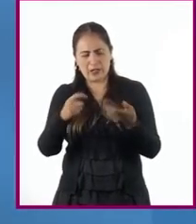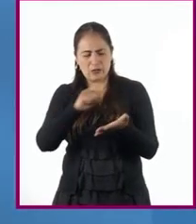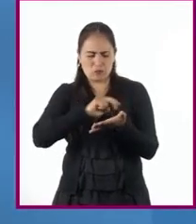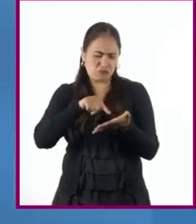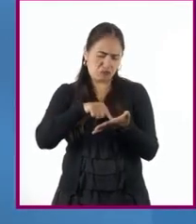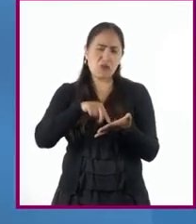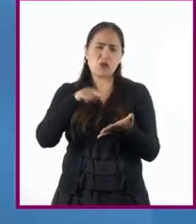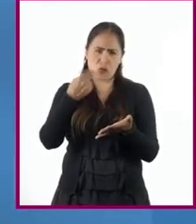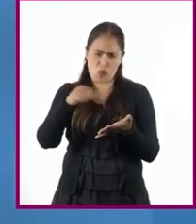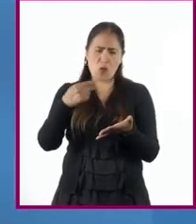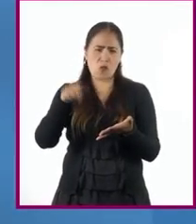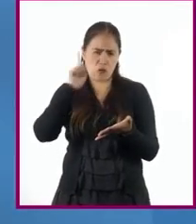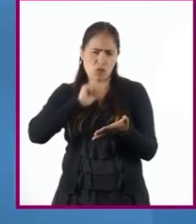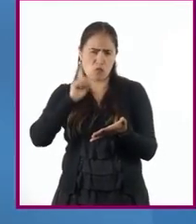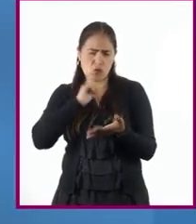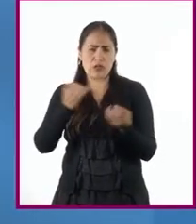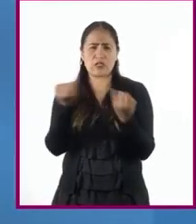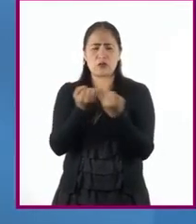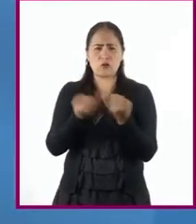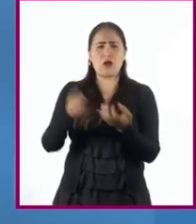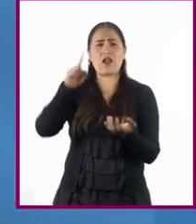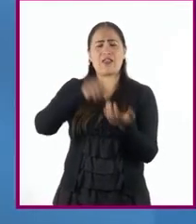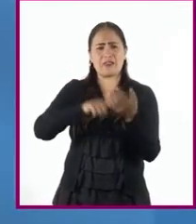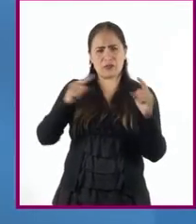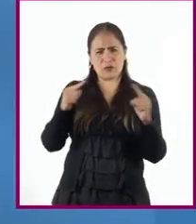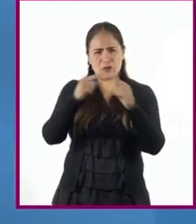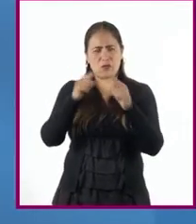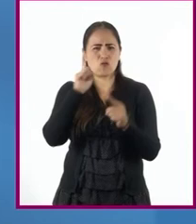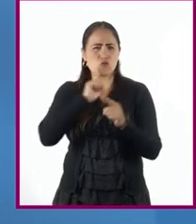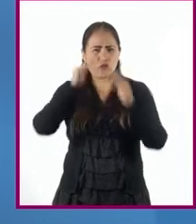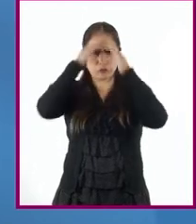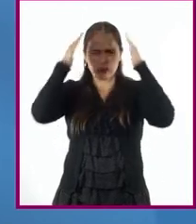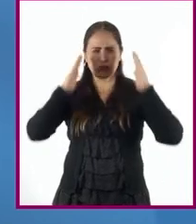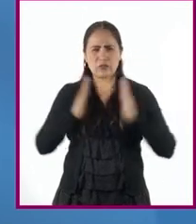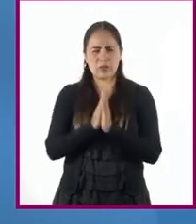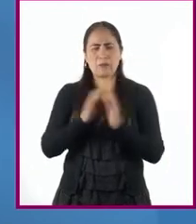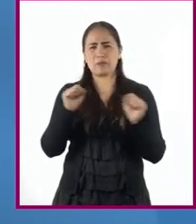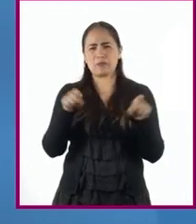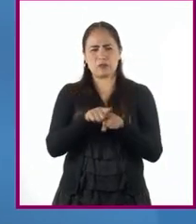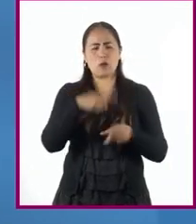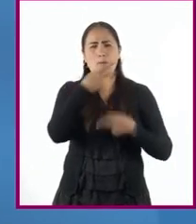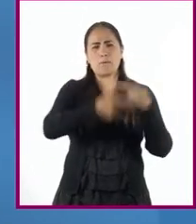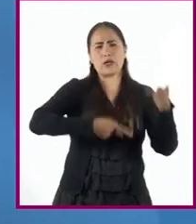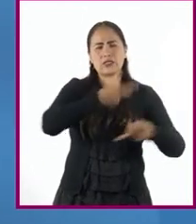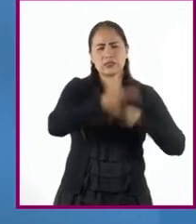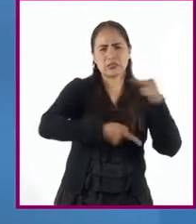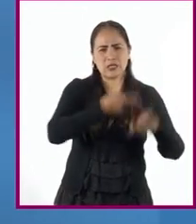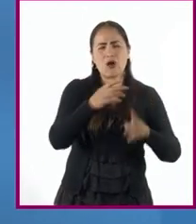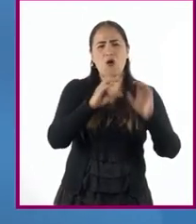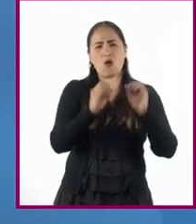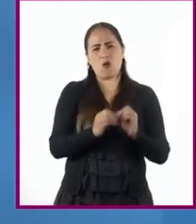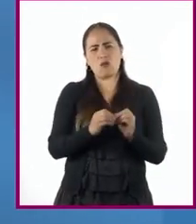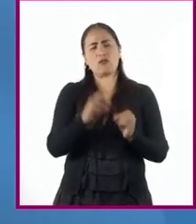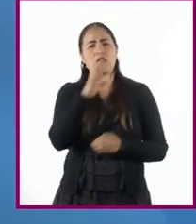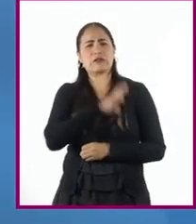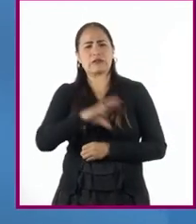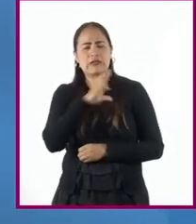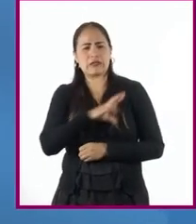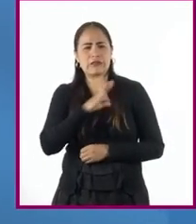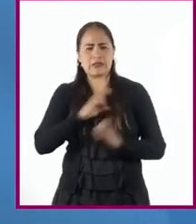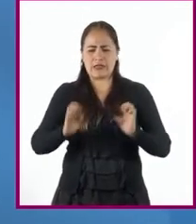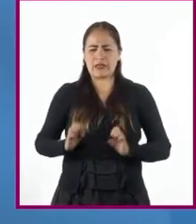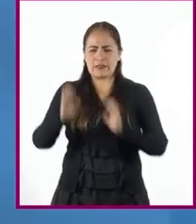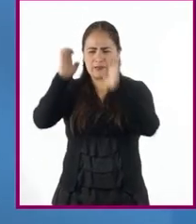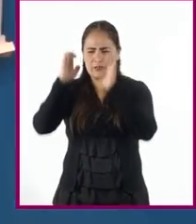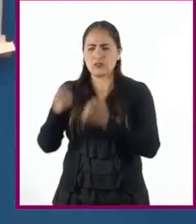archivos eclesiásticos de los conventos de monjas actuaban como prestamistas o percibiendo rentas de edificios